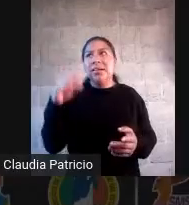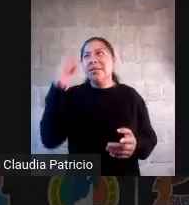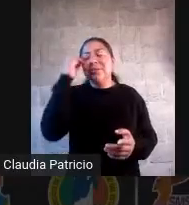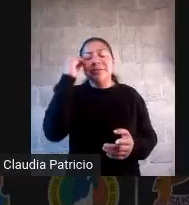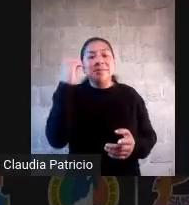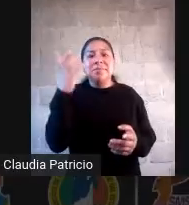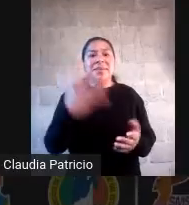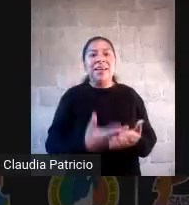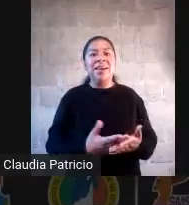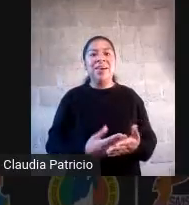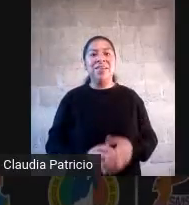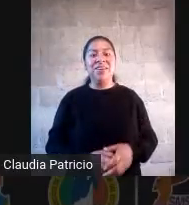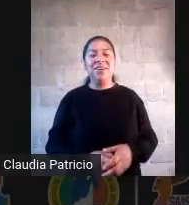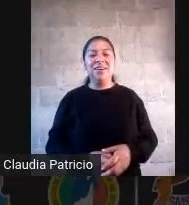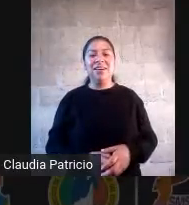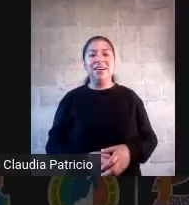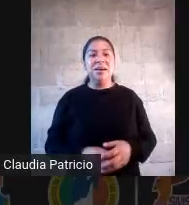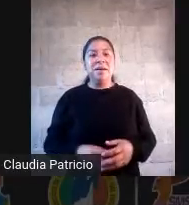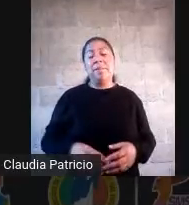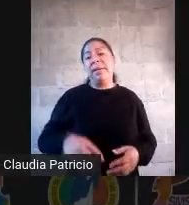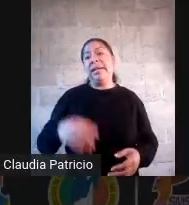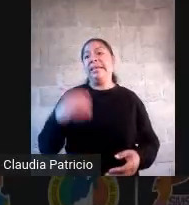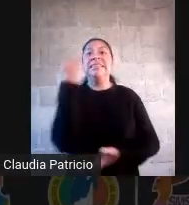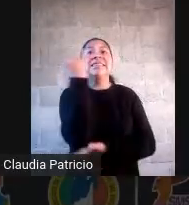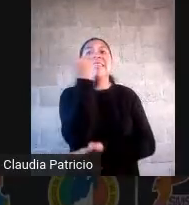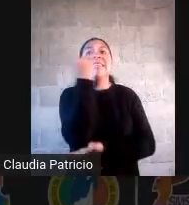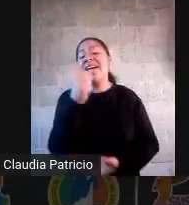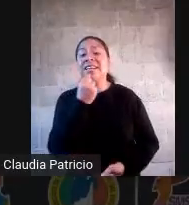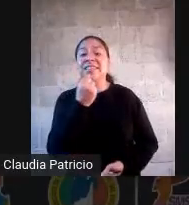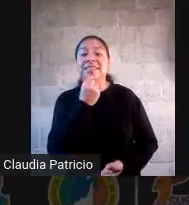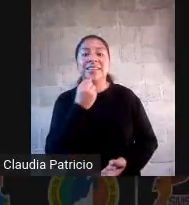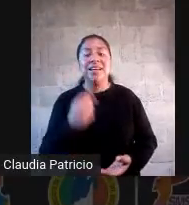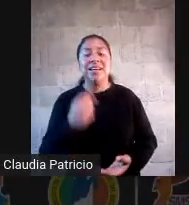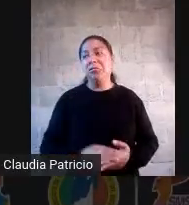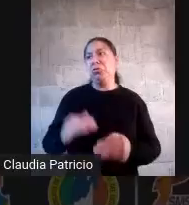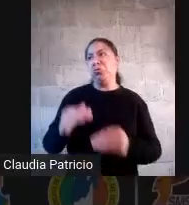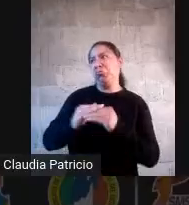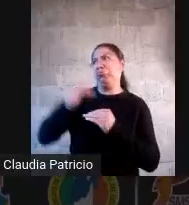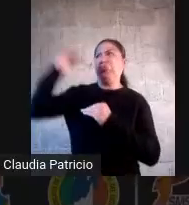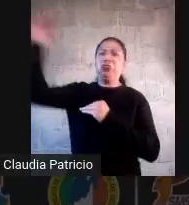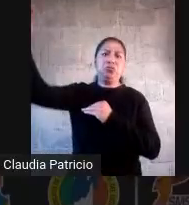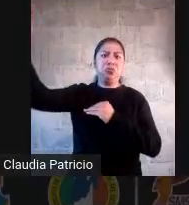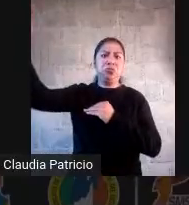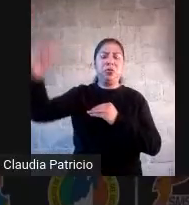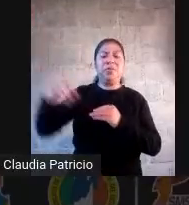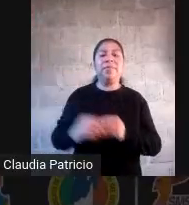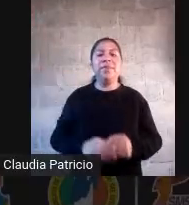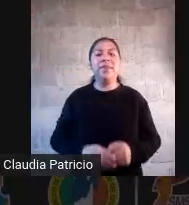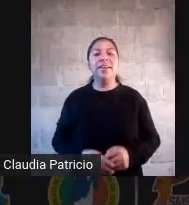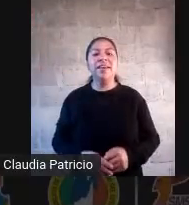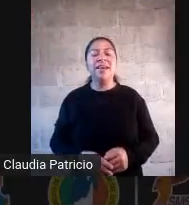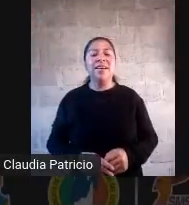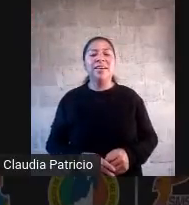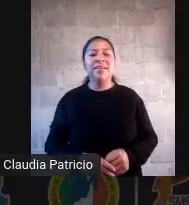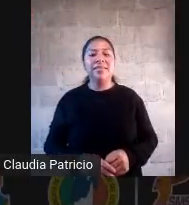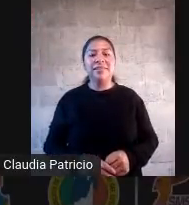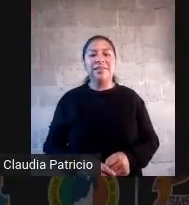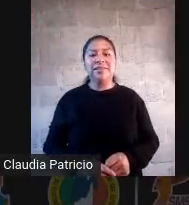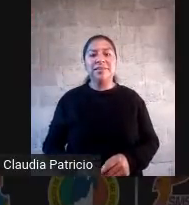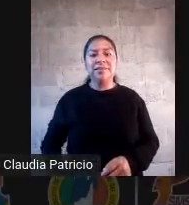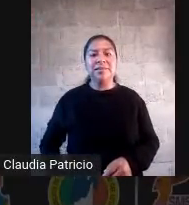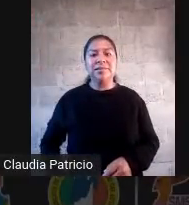preescolar brincaron a bachillerato, o brincaron a secundaria, o brincaron, ¿sí? Así son los resultados, pero yo no puedo